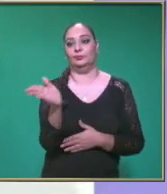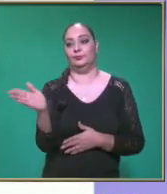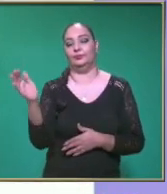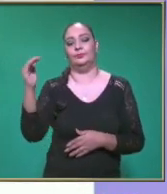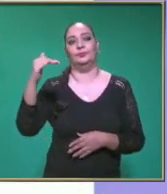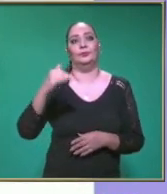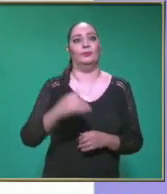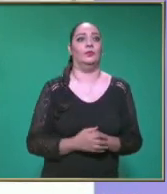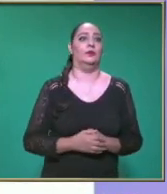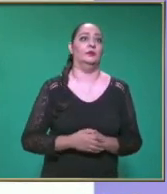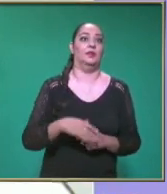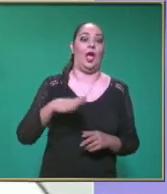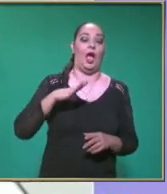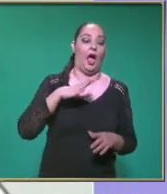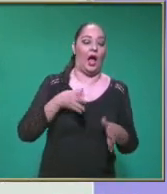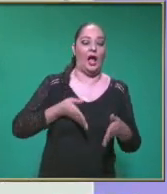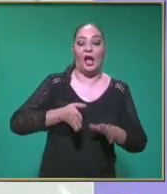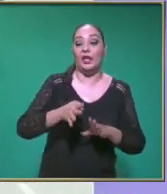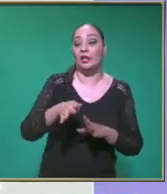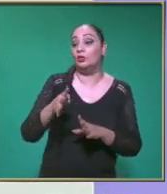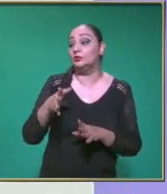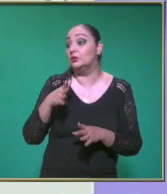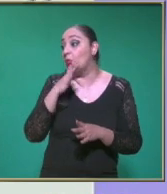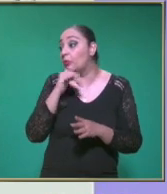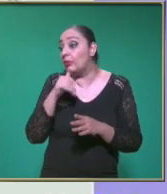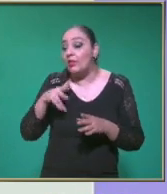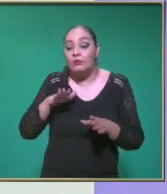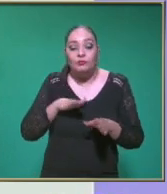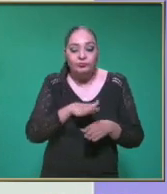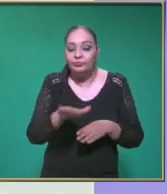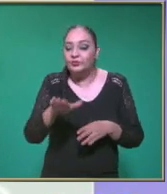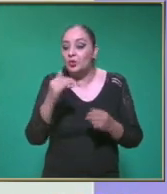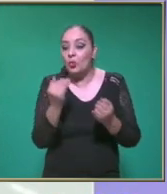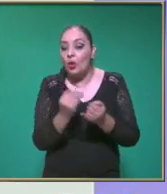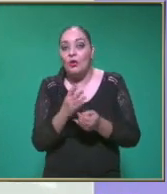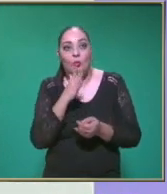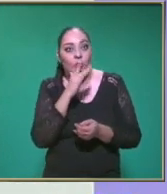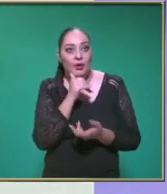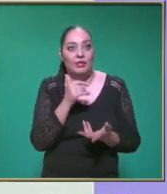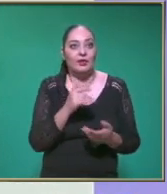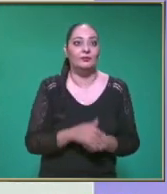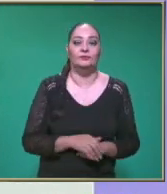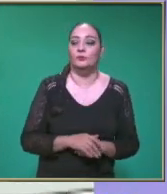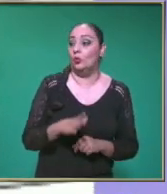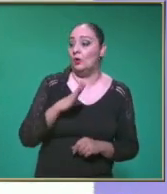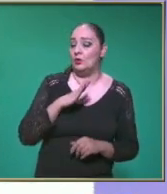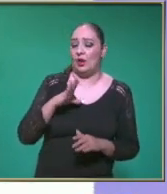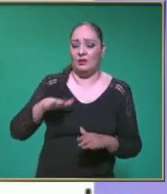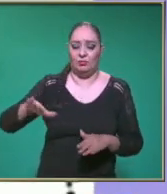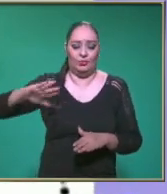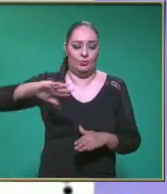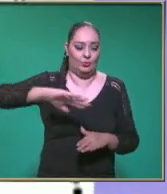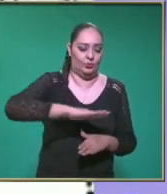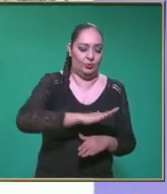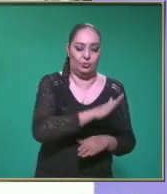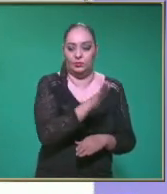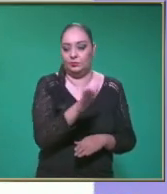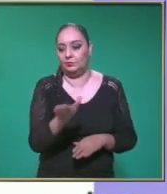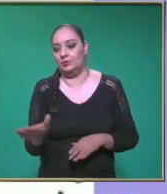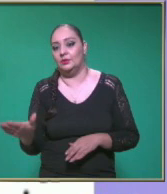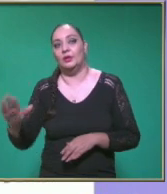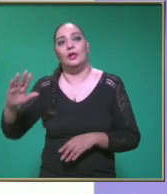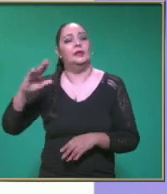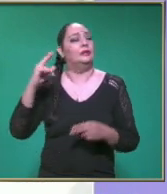Seguirá por la calle 14 Ahí no podré Seguir acelerando Igual Cuando hay cambios De dirección Comúnmente